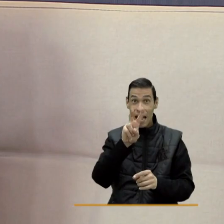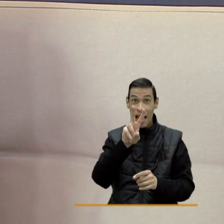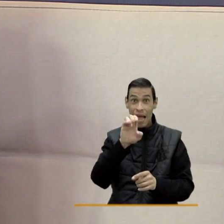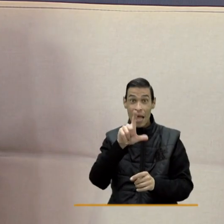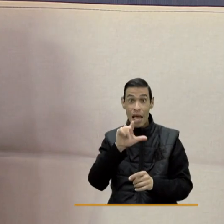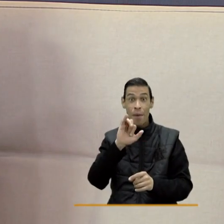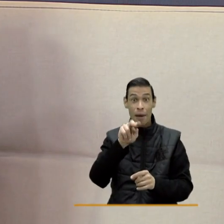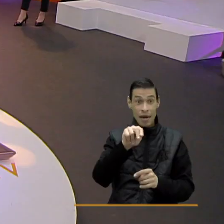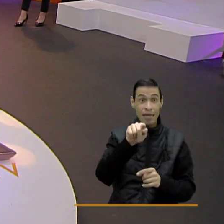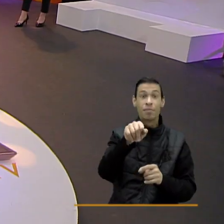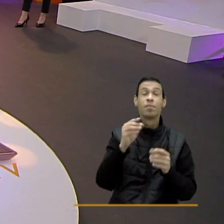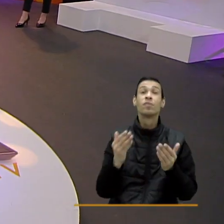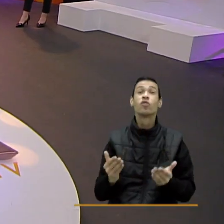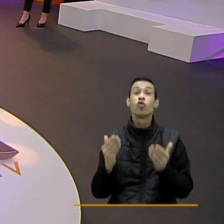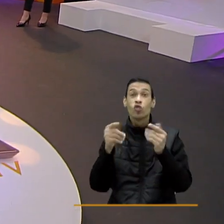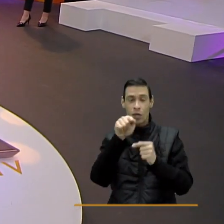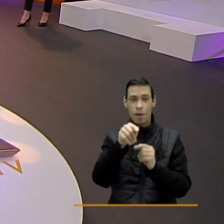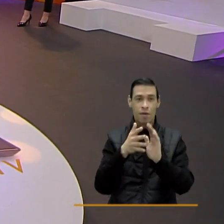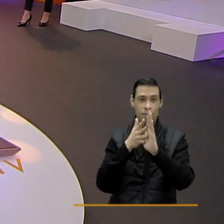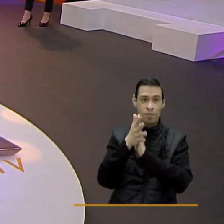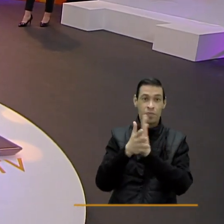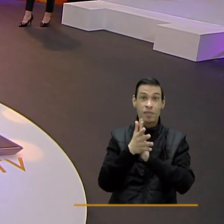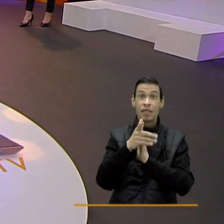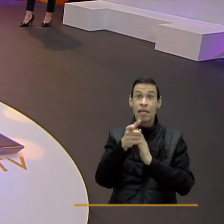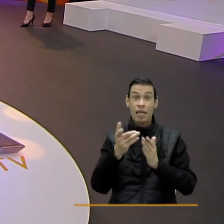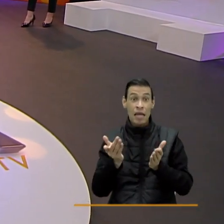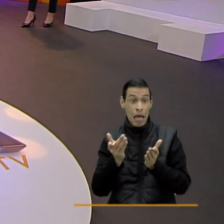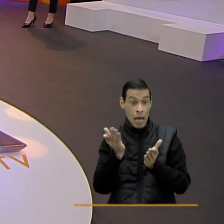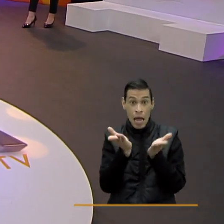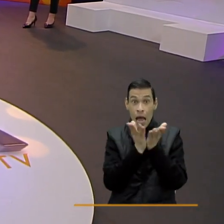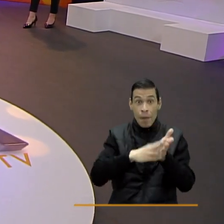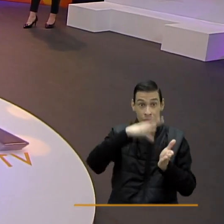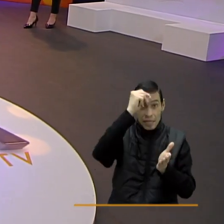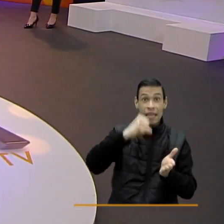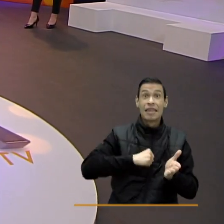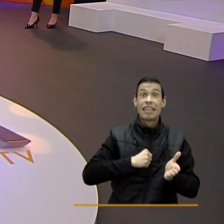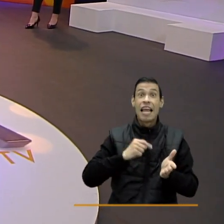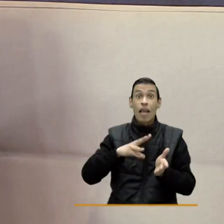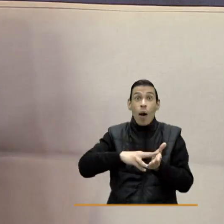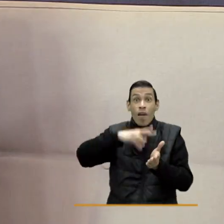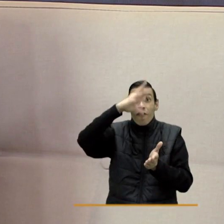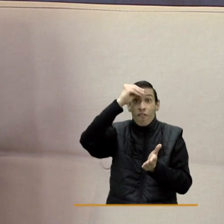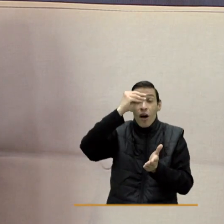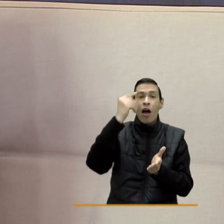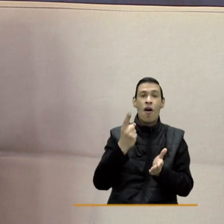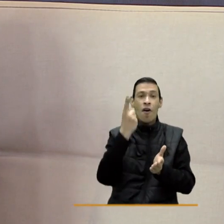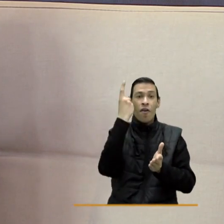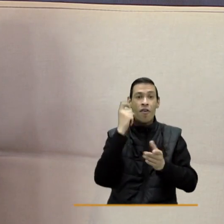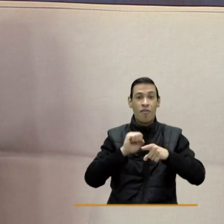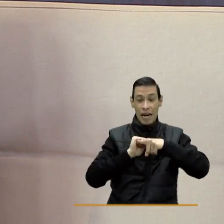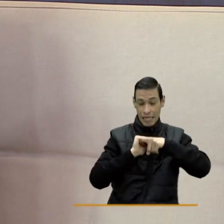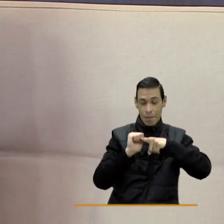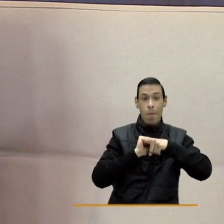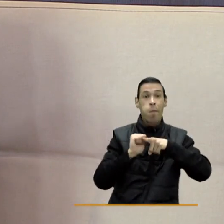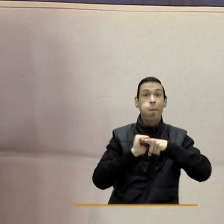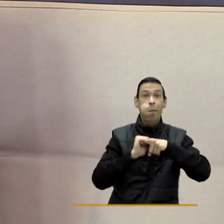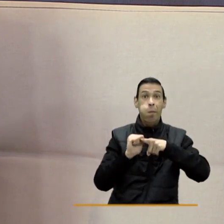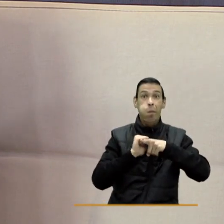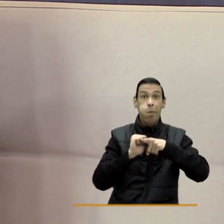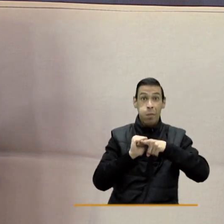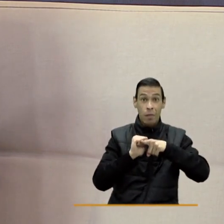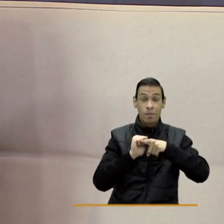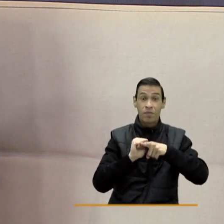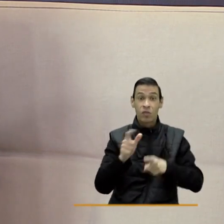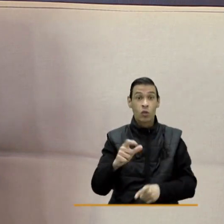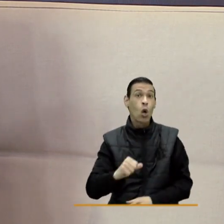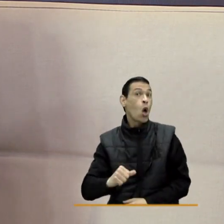pena también agregar que el aprendiz tiene su formación ya hecha, pero le falta la fase de etapa productiva.